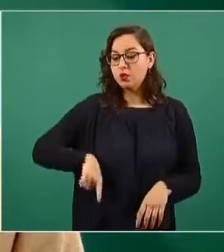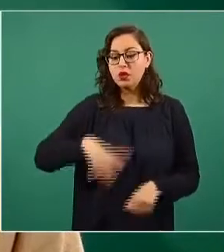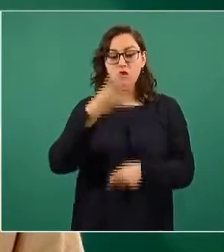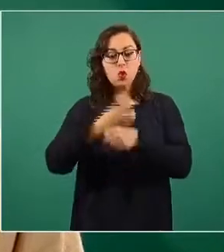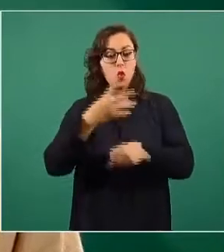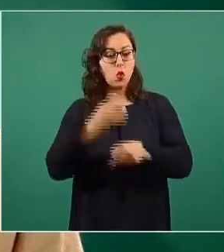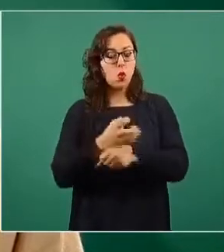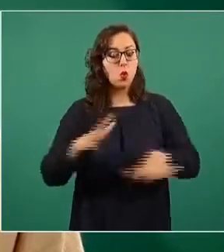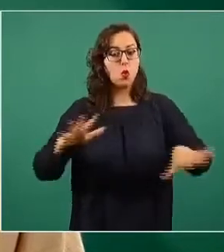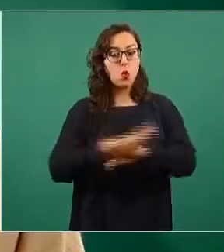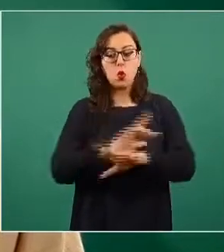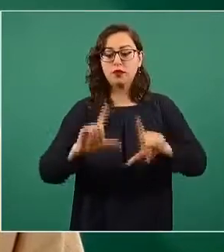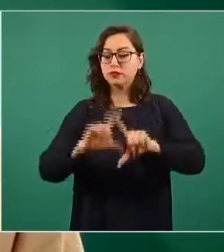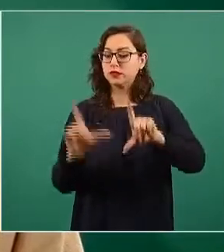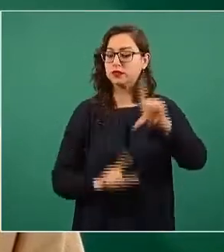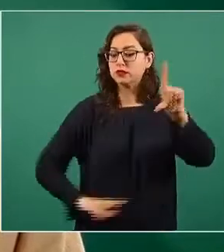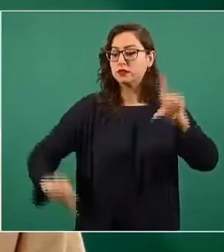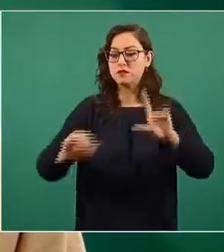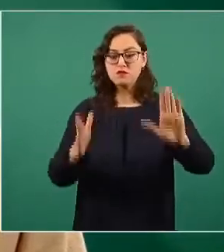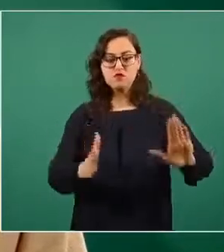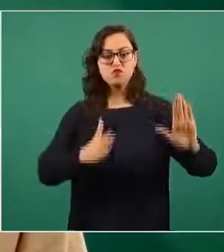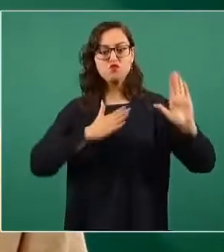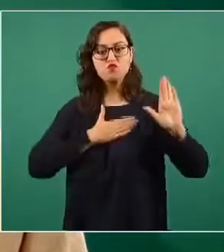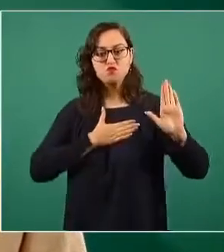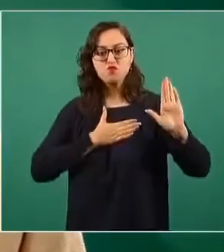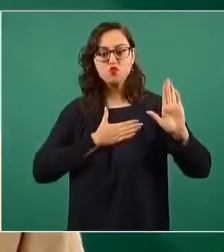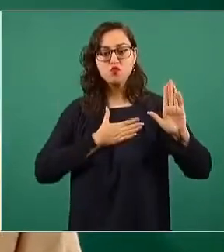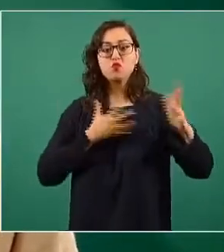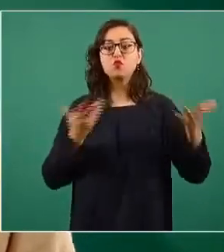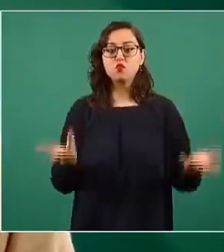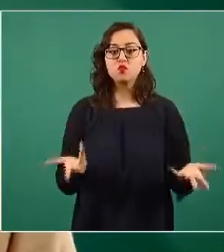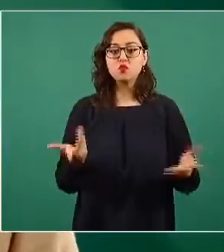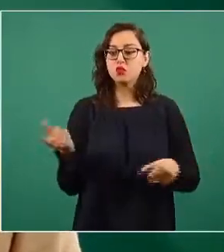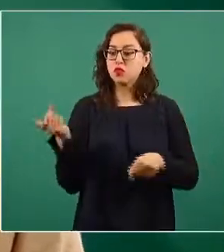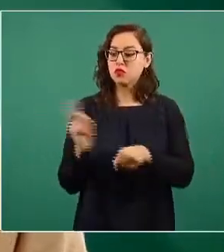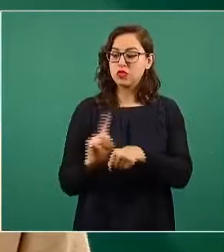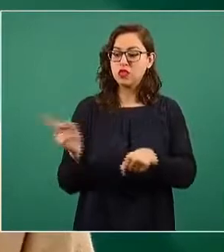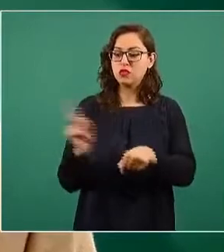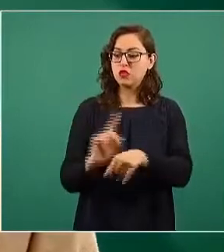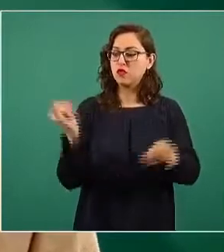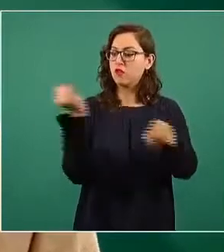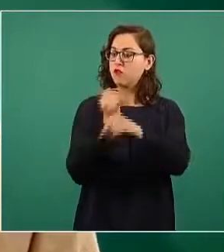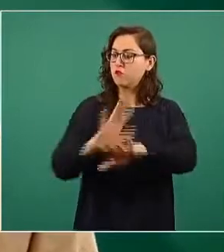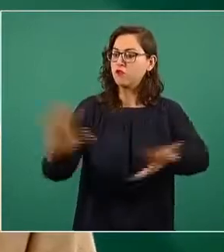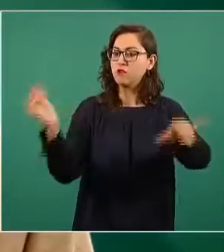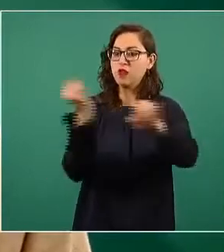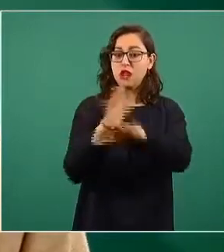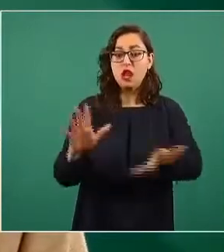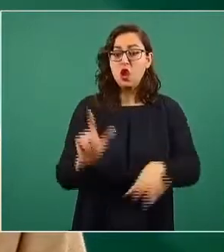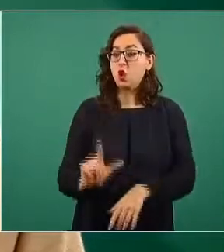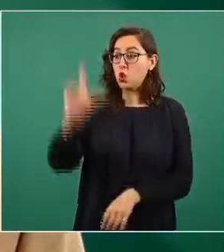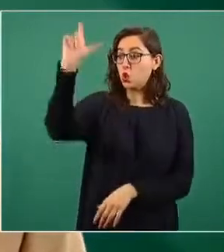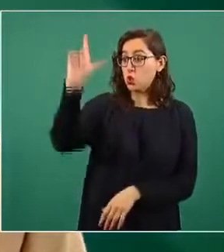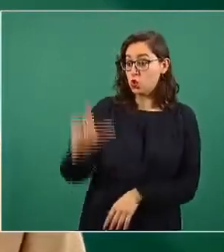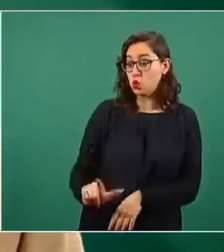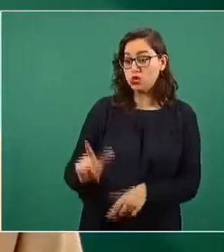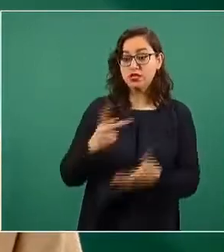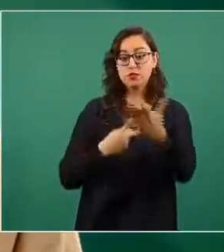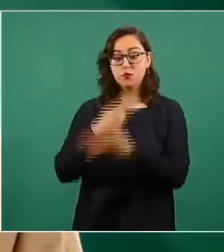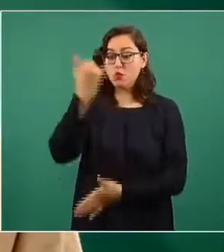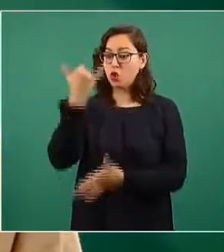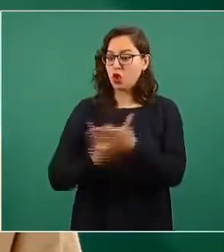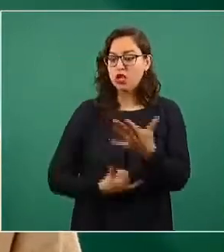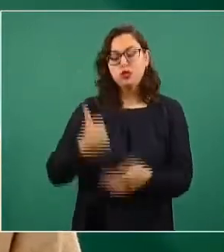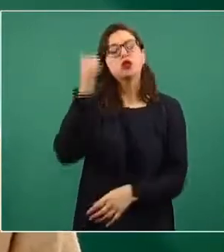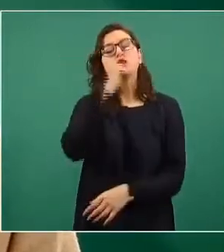con el pueblo de México y por ello informamos todos los lunes sobre los proyectos de gran calado que se están